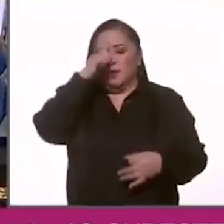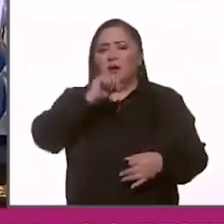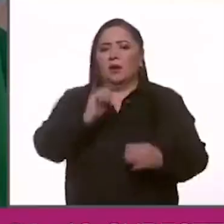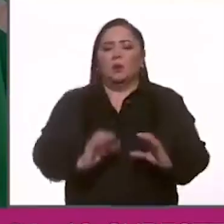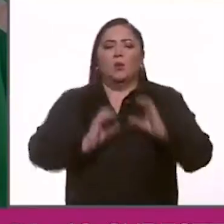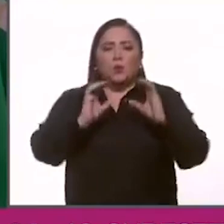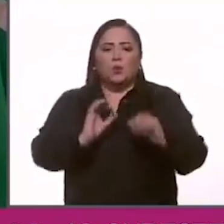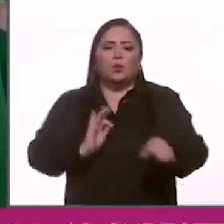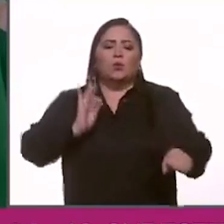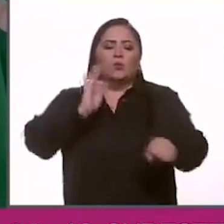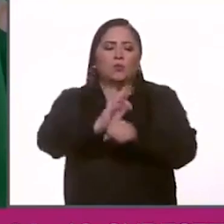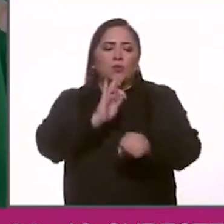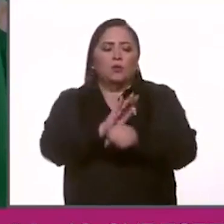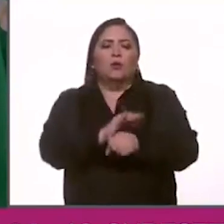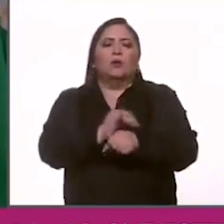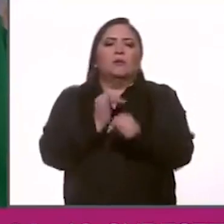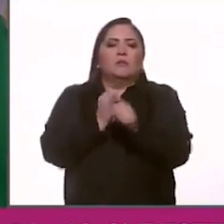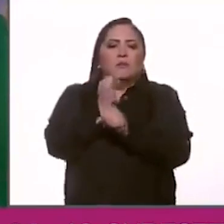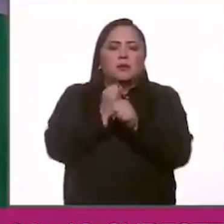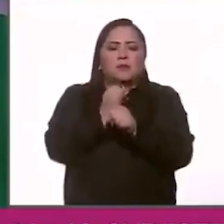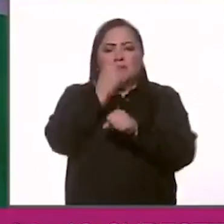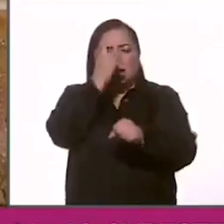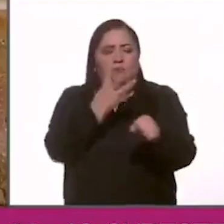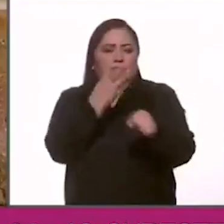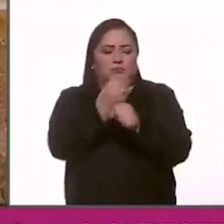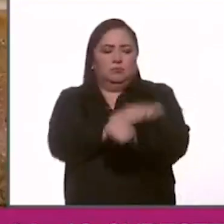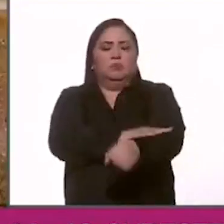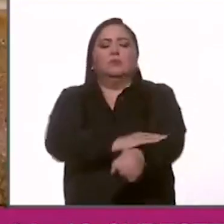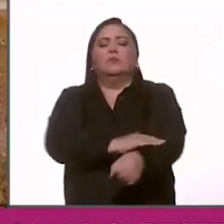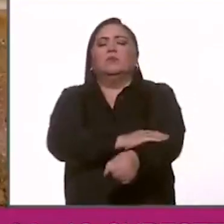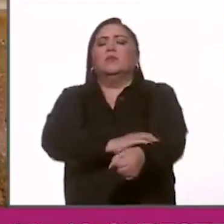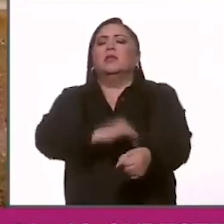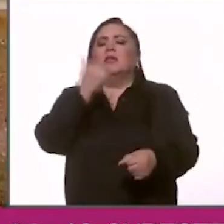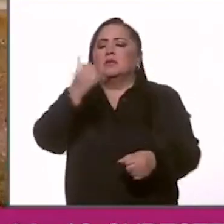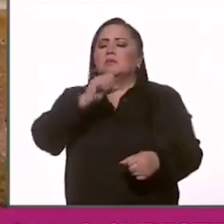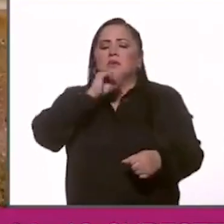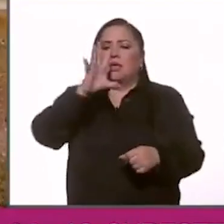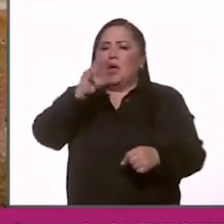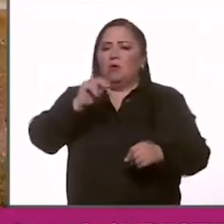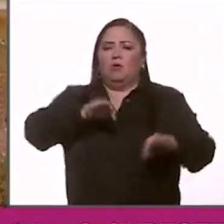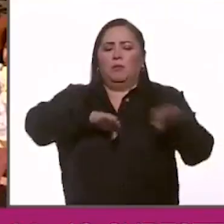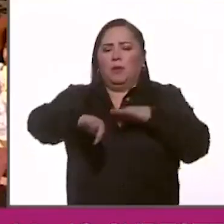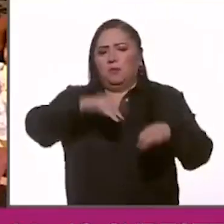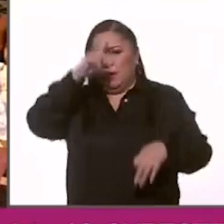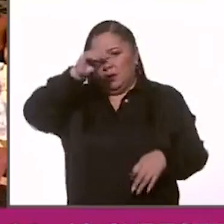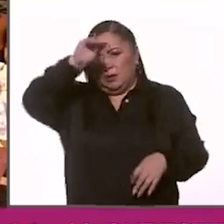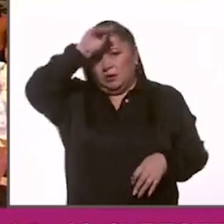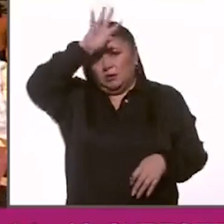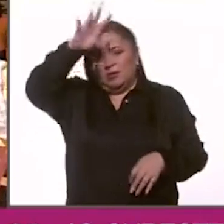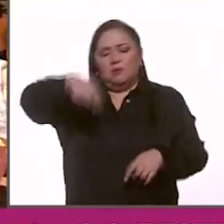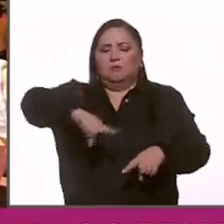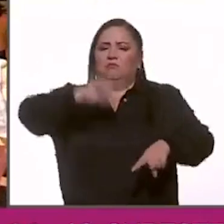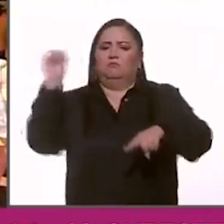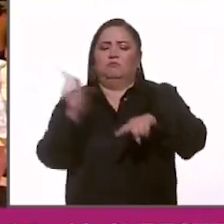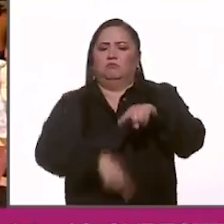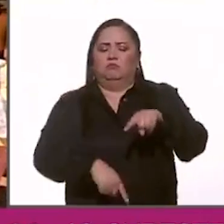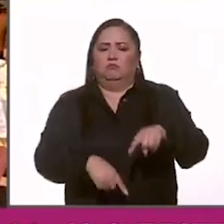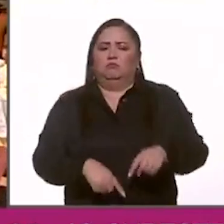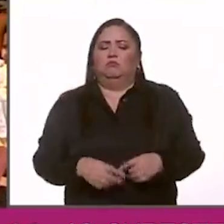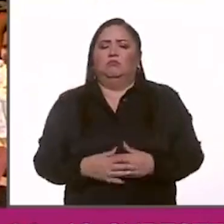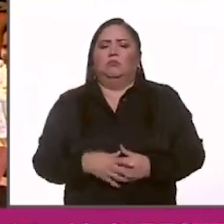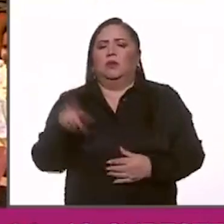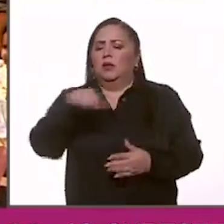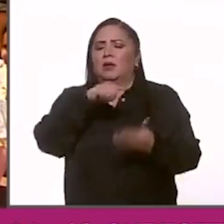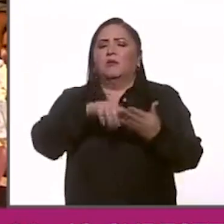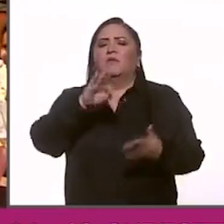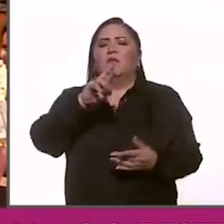conservación, protección, investigación y restauración e impedir así las actividades de la minera Penmont, filial de